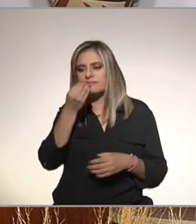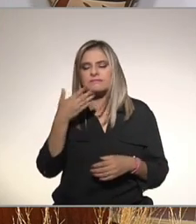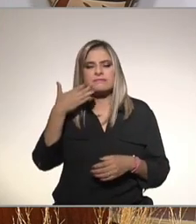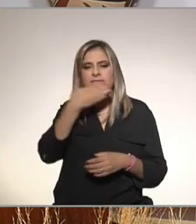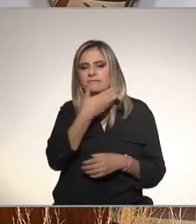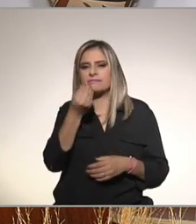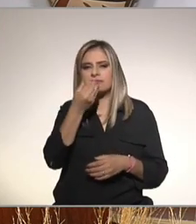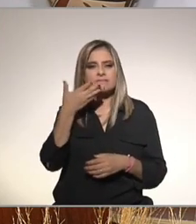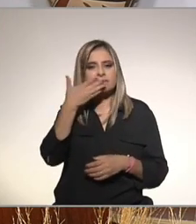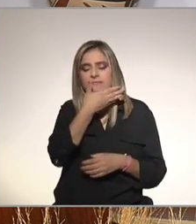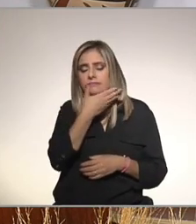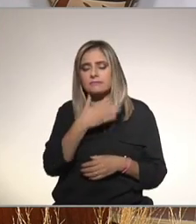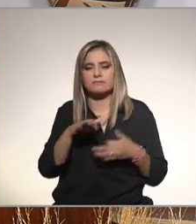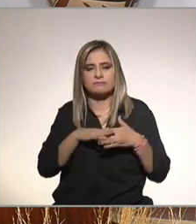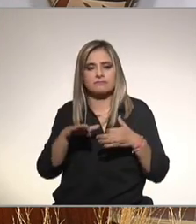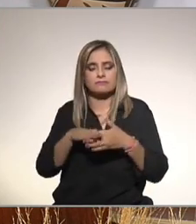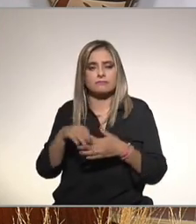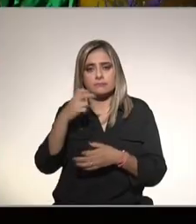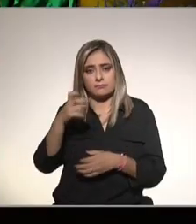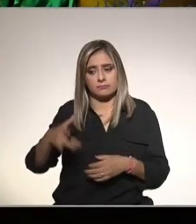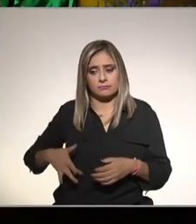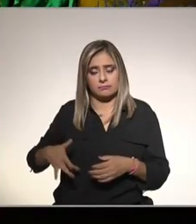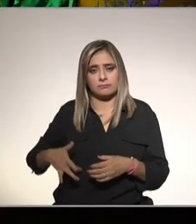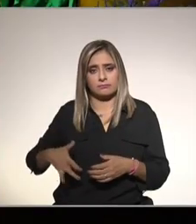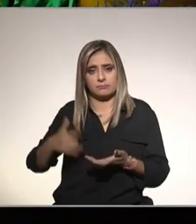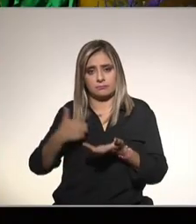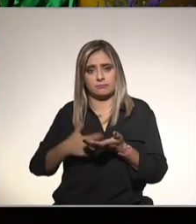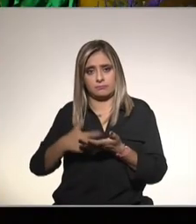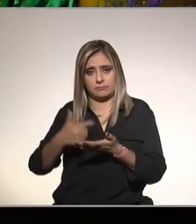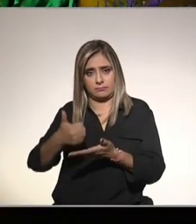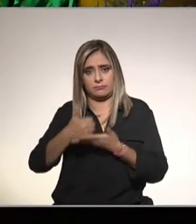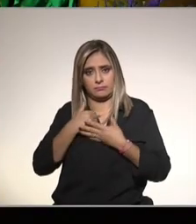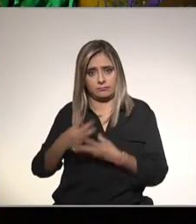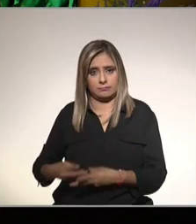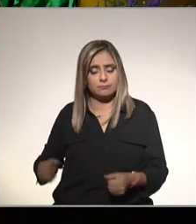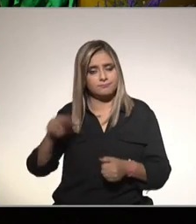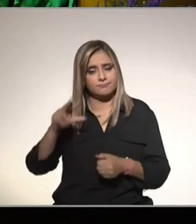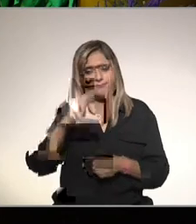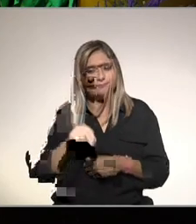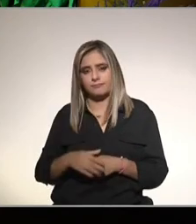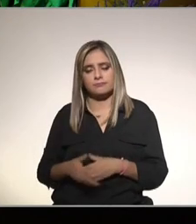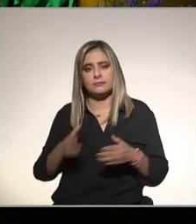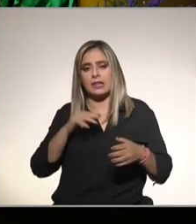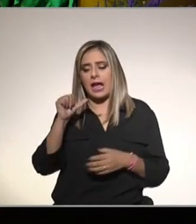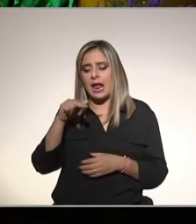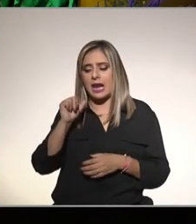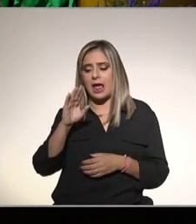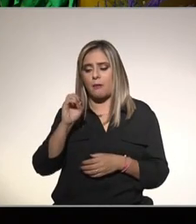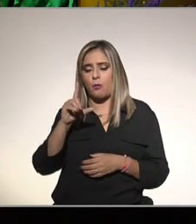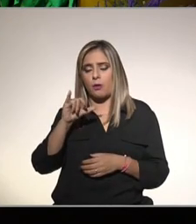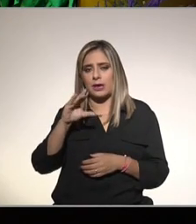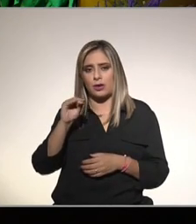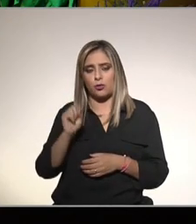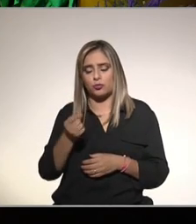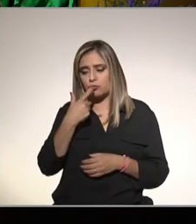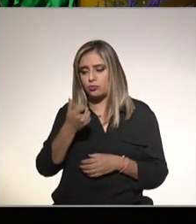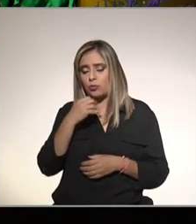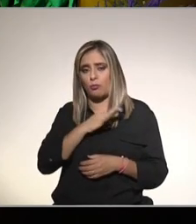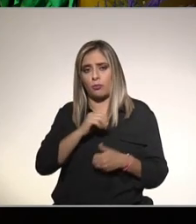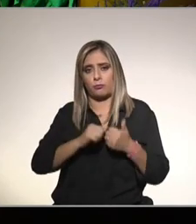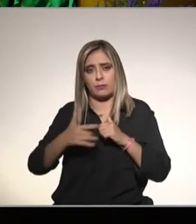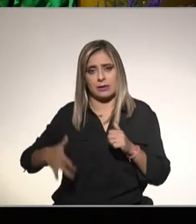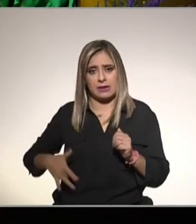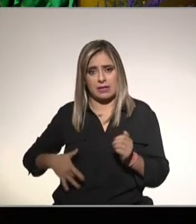hígado graso? no ok los anabólicos ¿pueden dañar el hígado? ¿pueden causar hígado